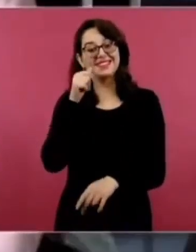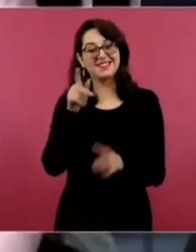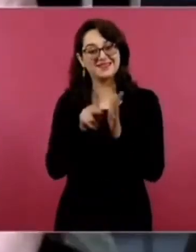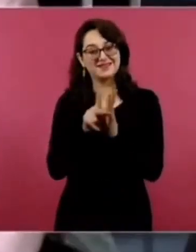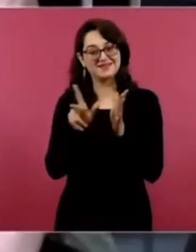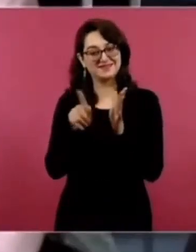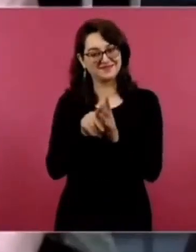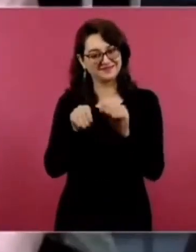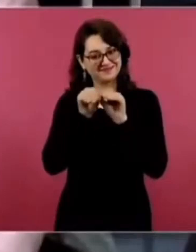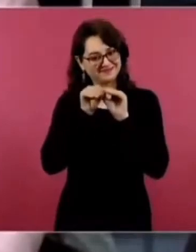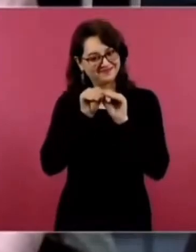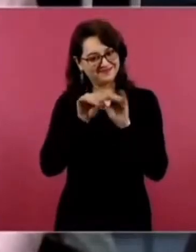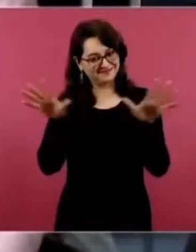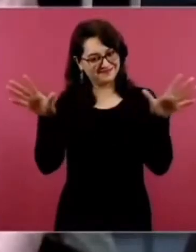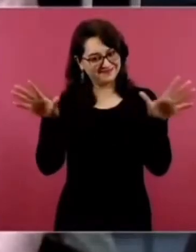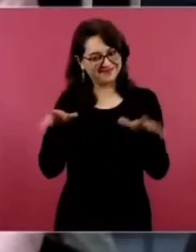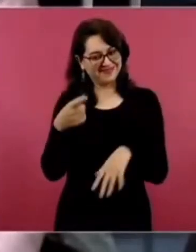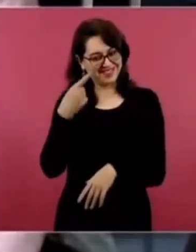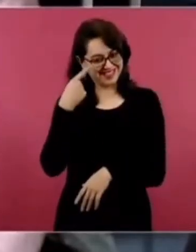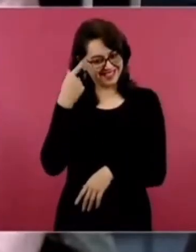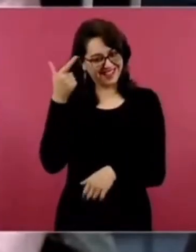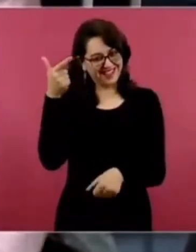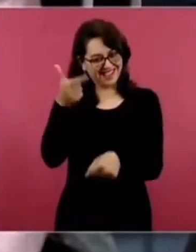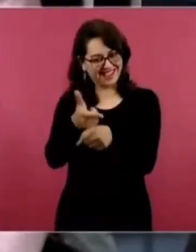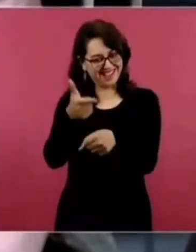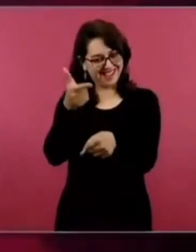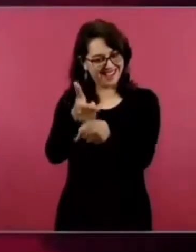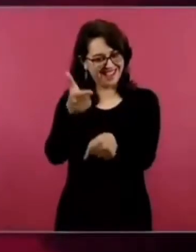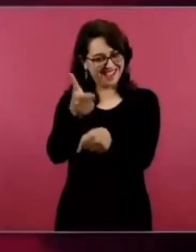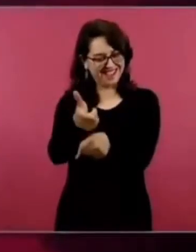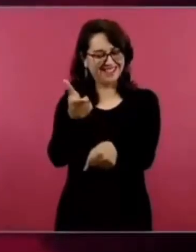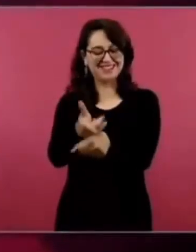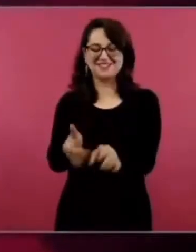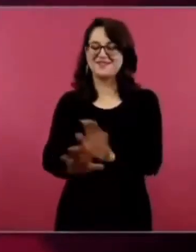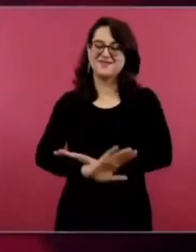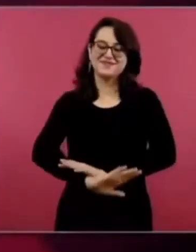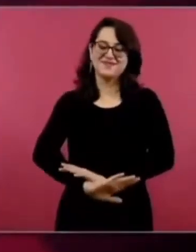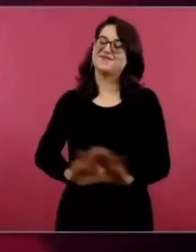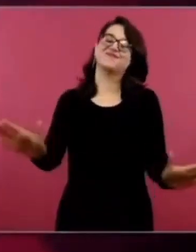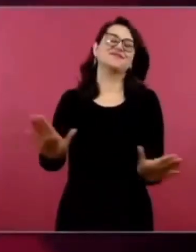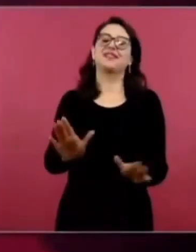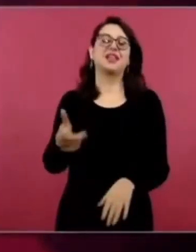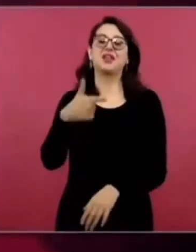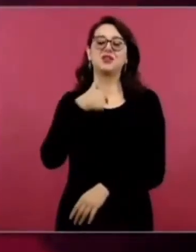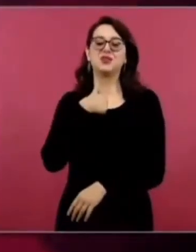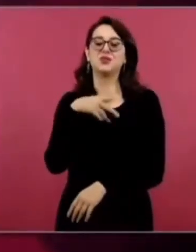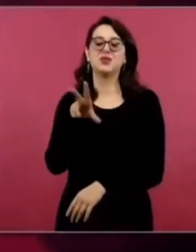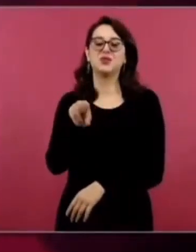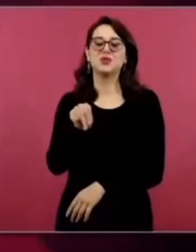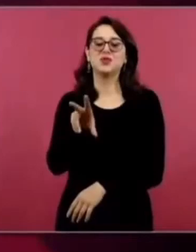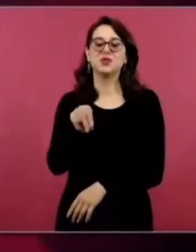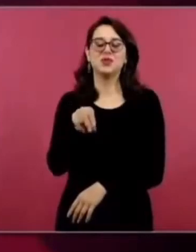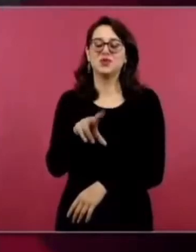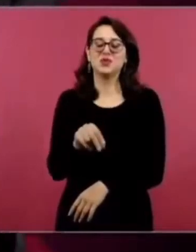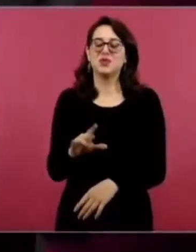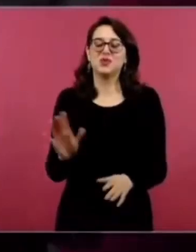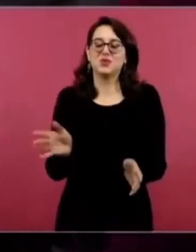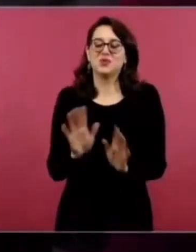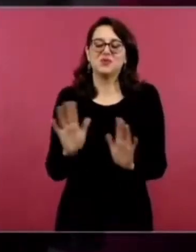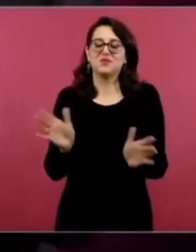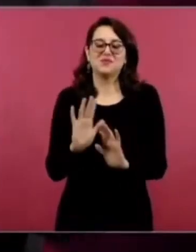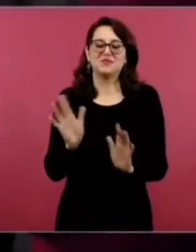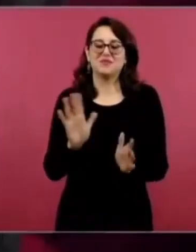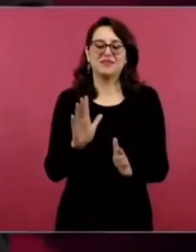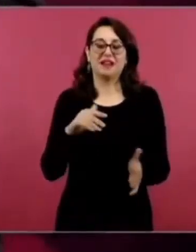No me voy a enganchar, o sea, no, no, no, no, no, no. Somos libres,